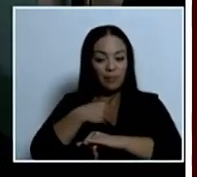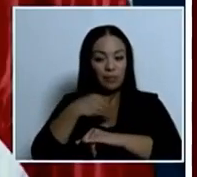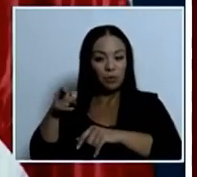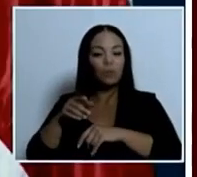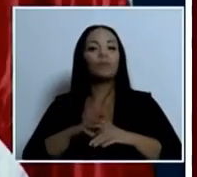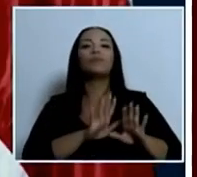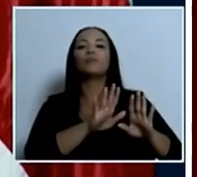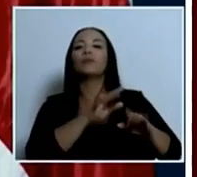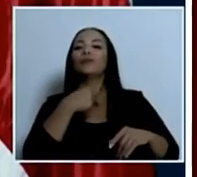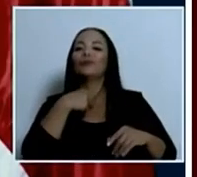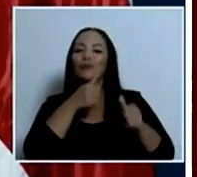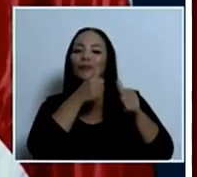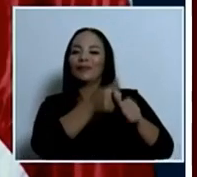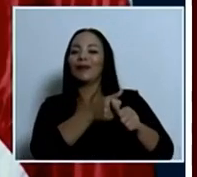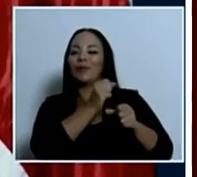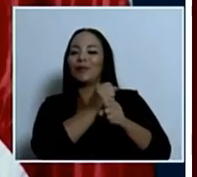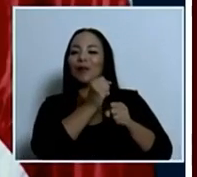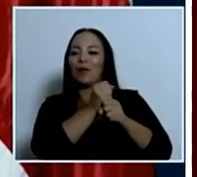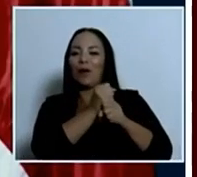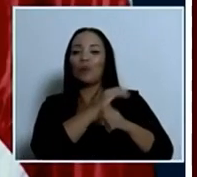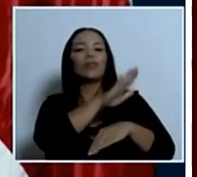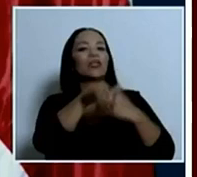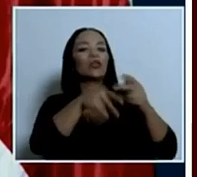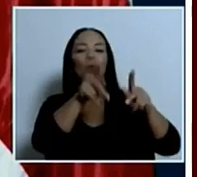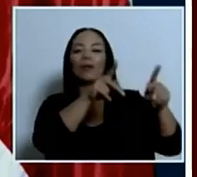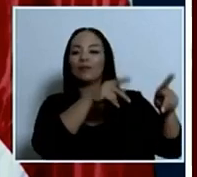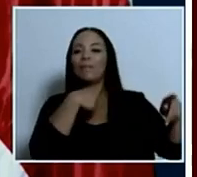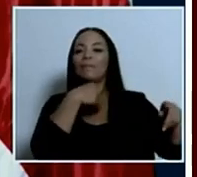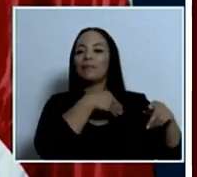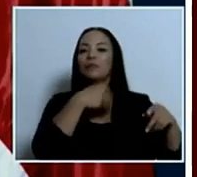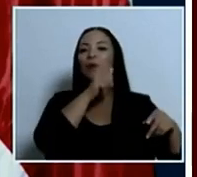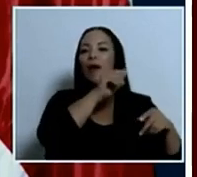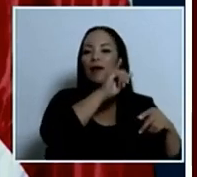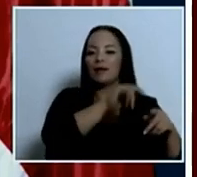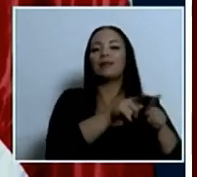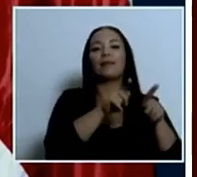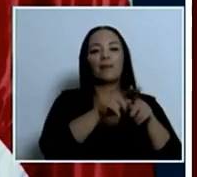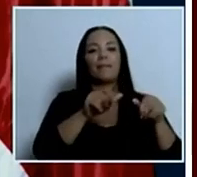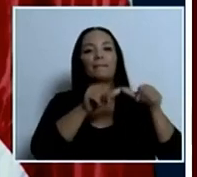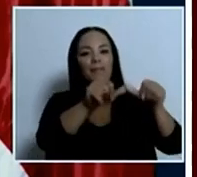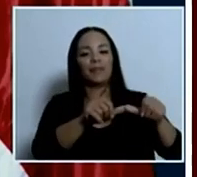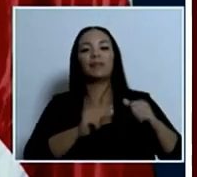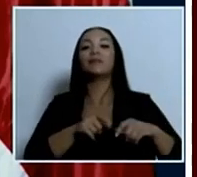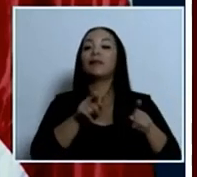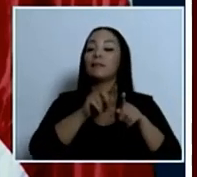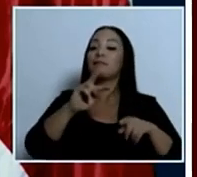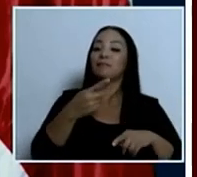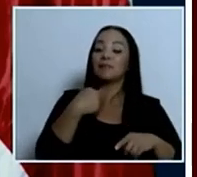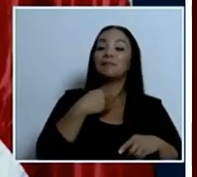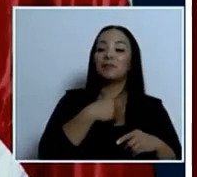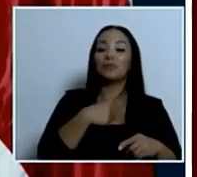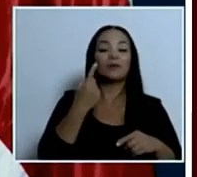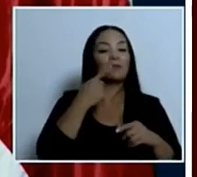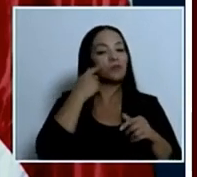desempeño de todos los ministros interinos o permanentes y hasta los viceministros gracias